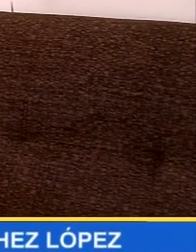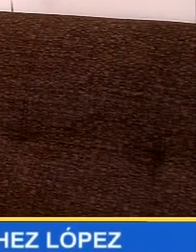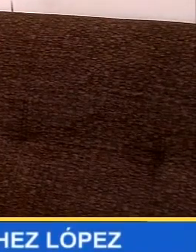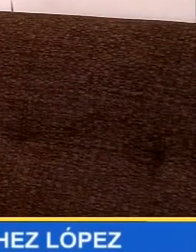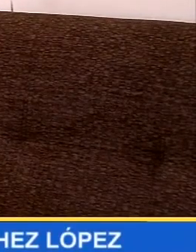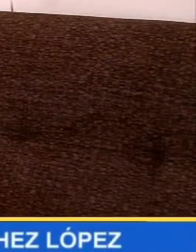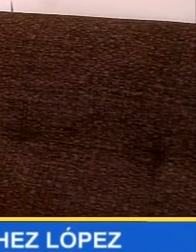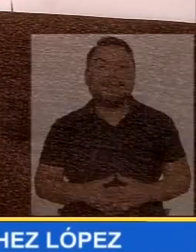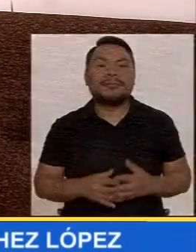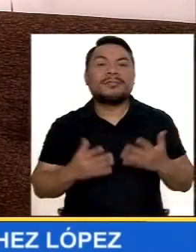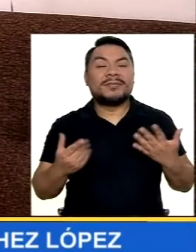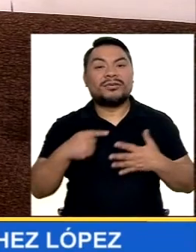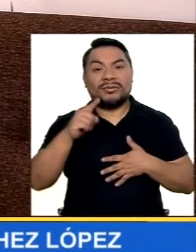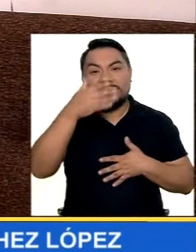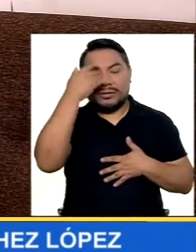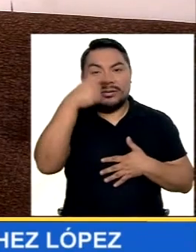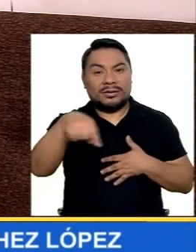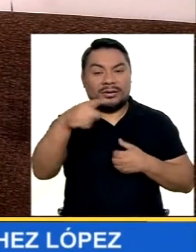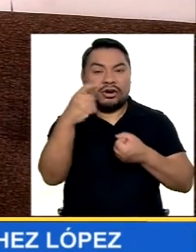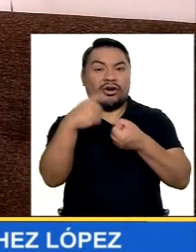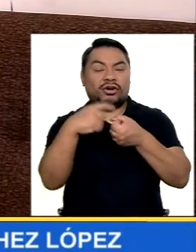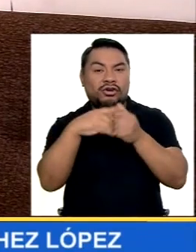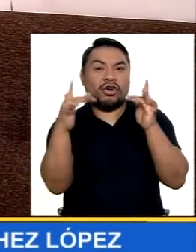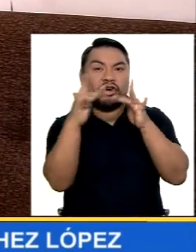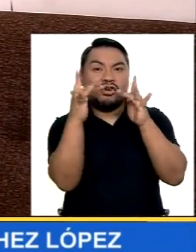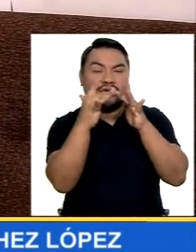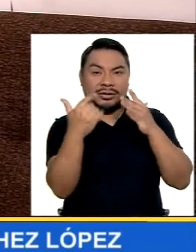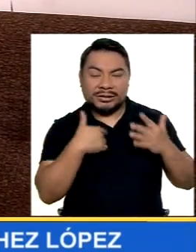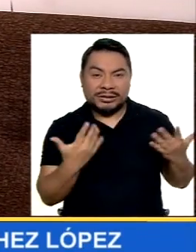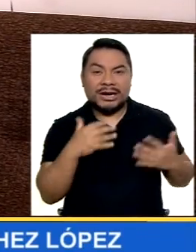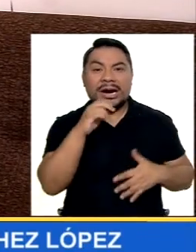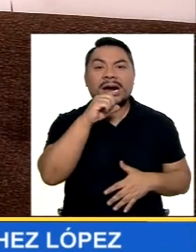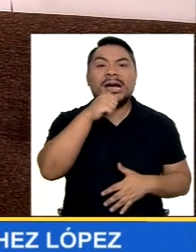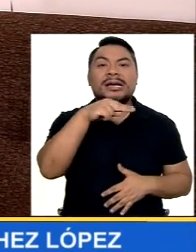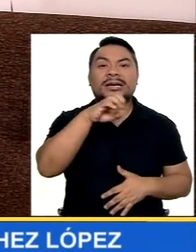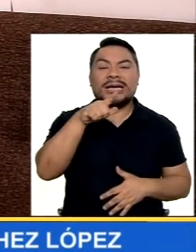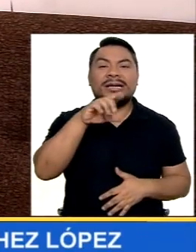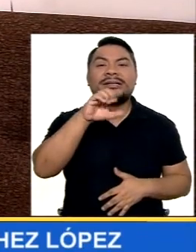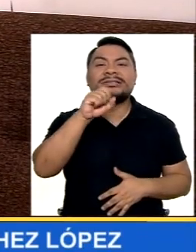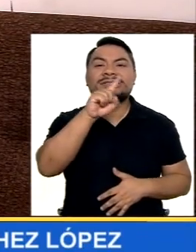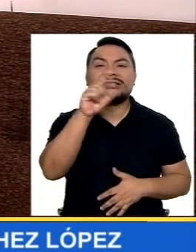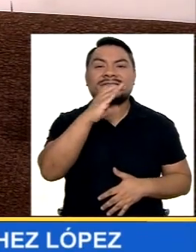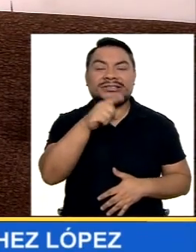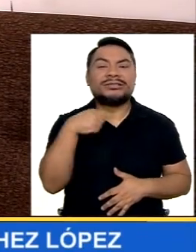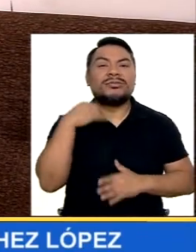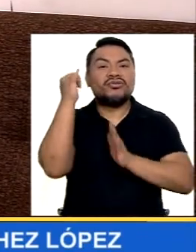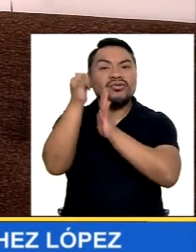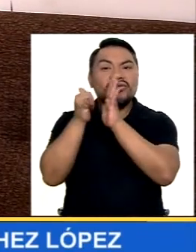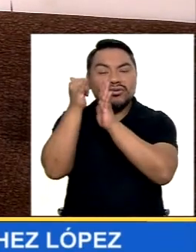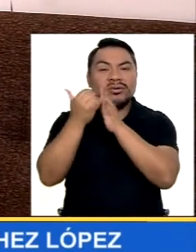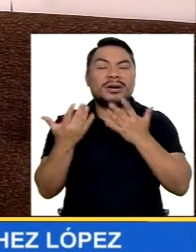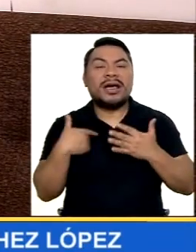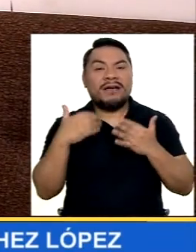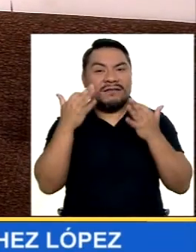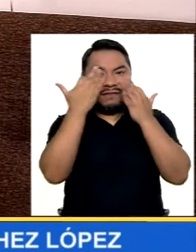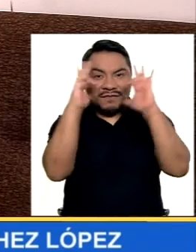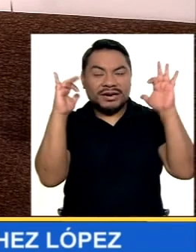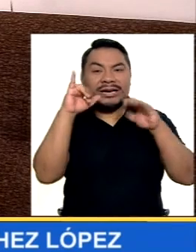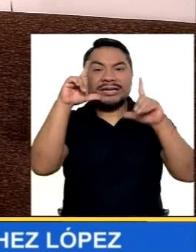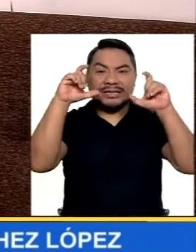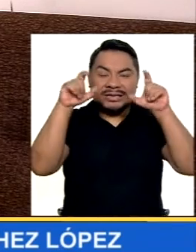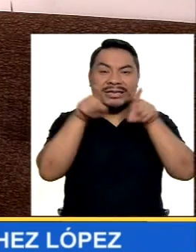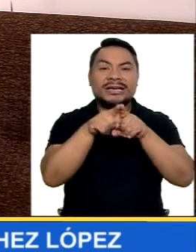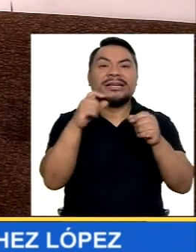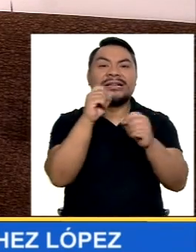No te olvides Suscribirte a través De redes sociales Como Ángel Sánchez López En mi canal YouTube Facebook Instagram